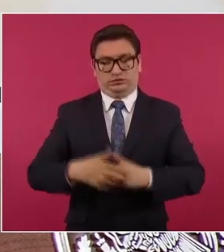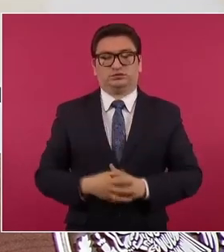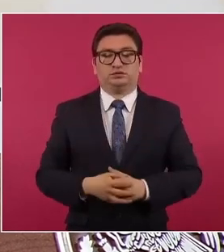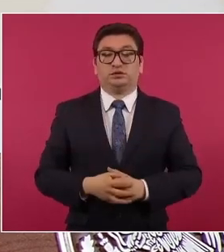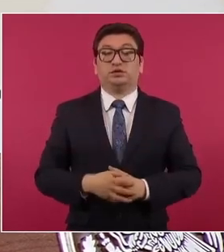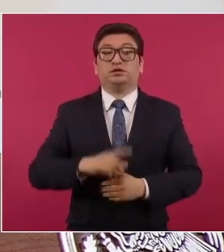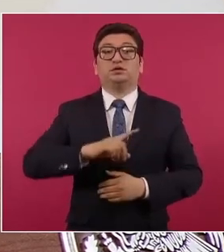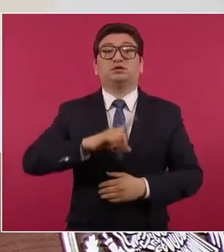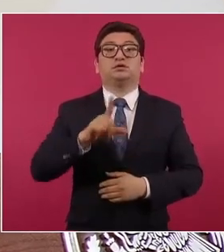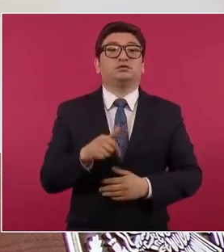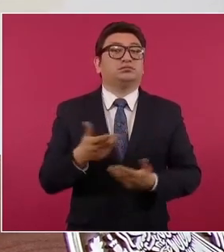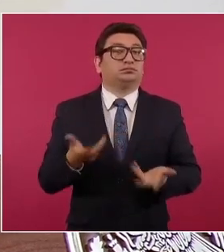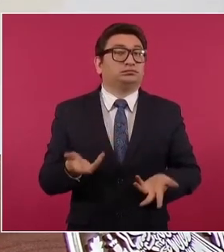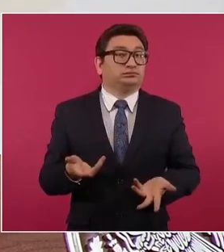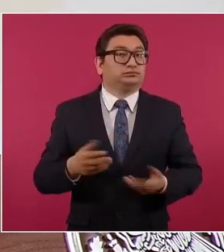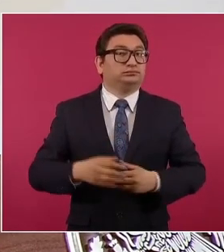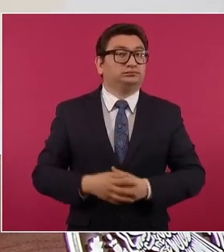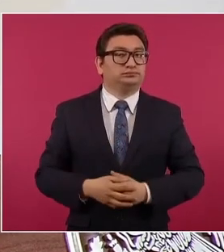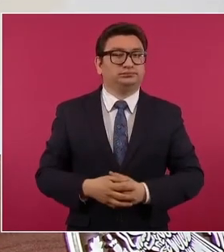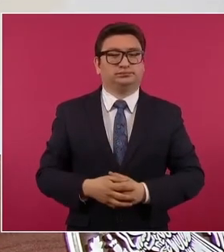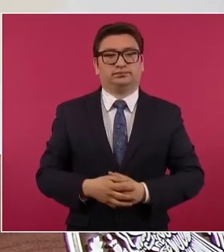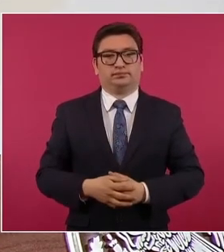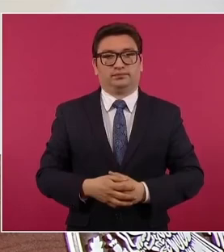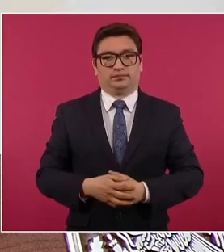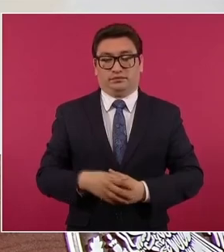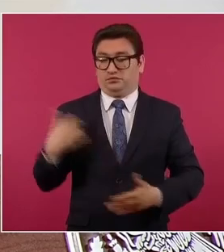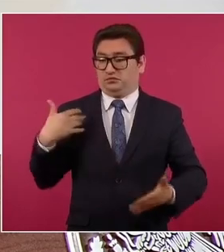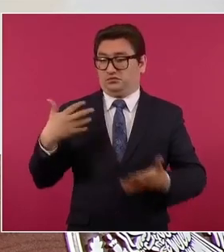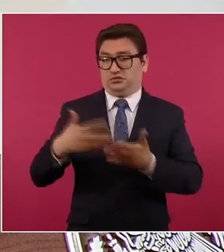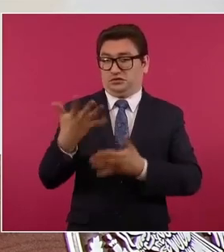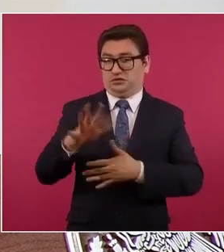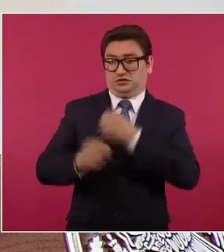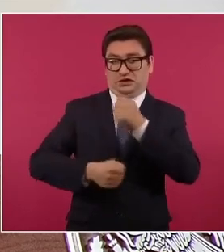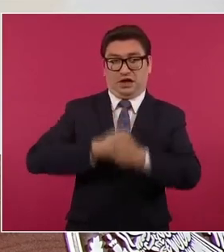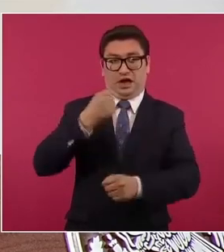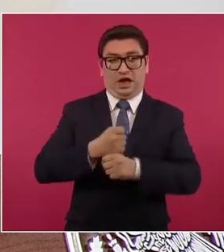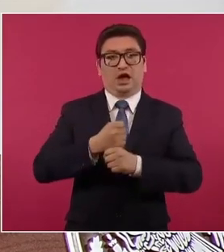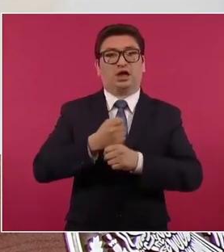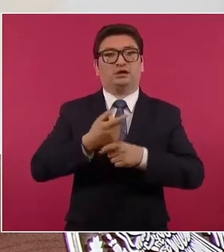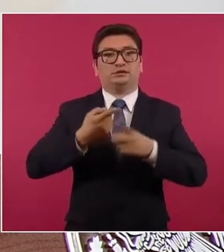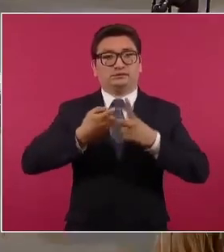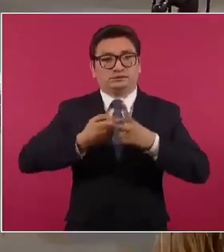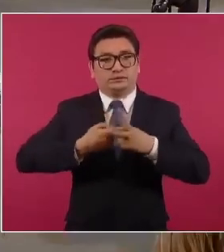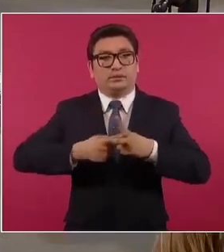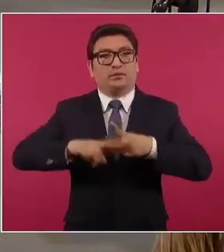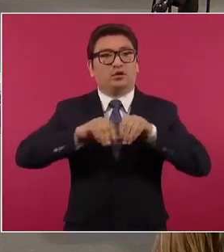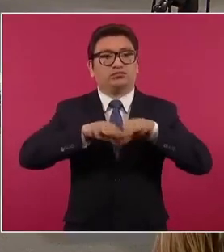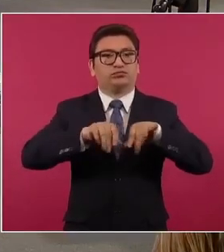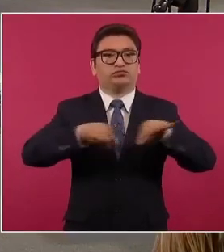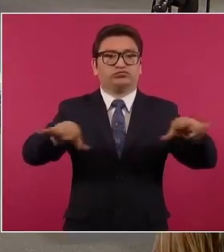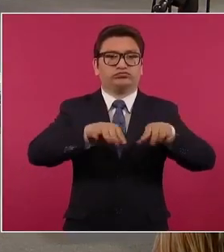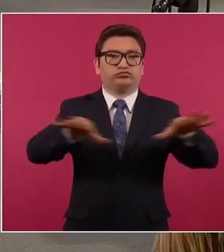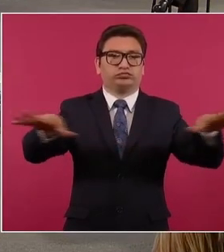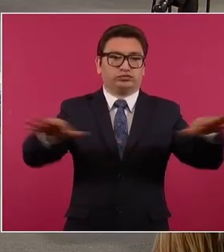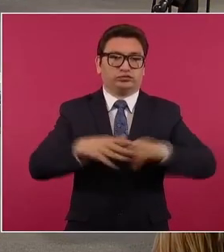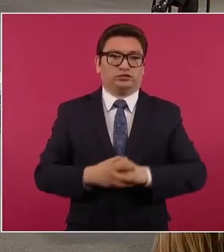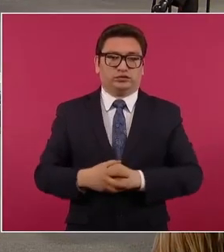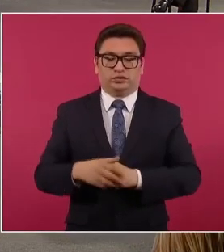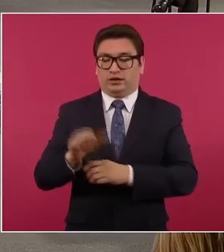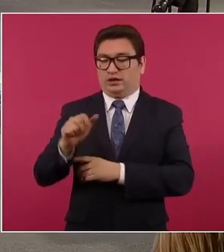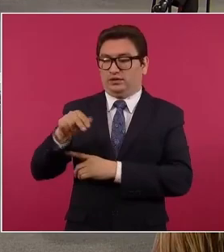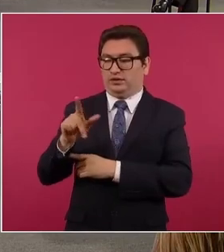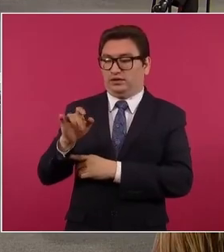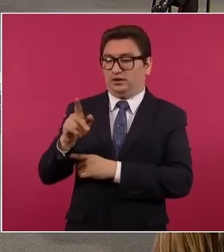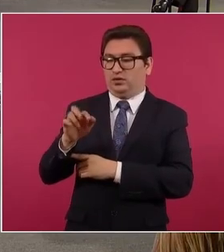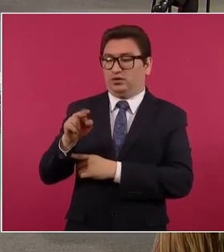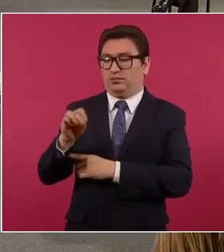Y entonces, 10 años después, inició una campaña, el CIDE, Ana Laura